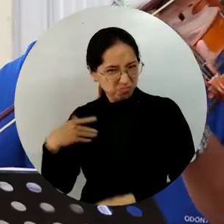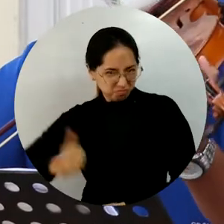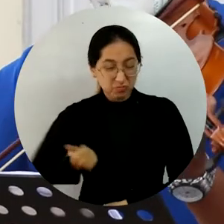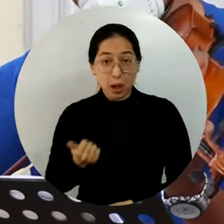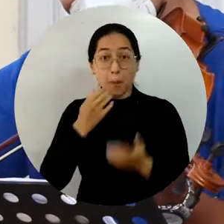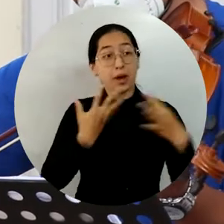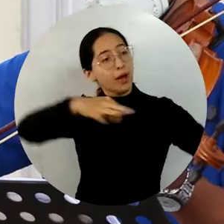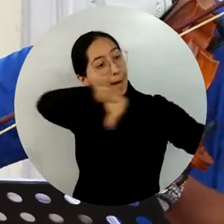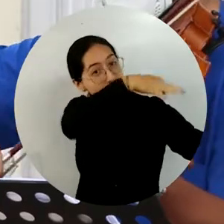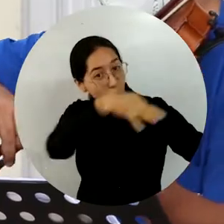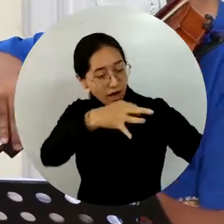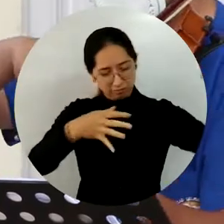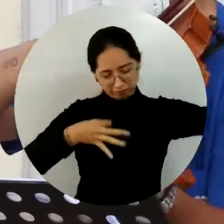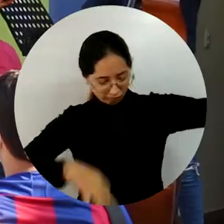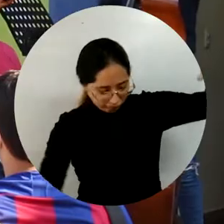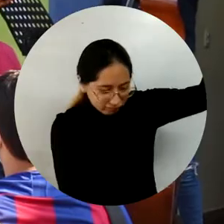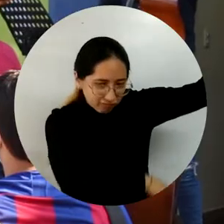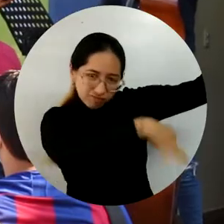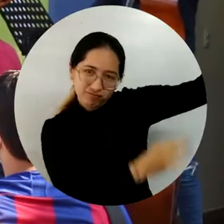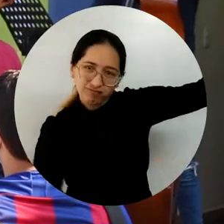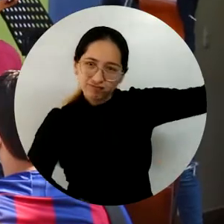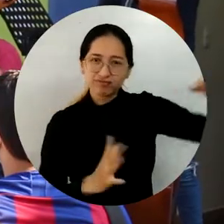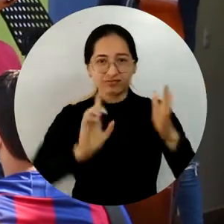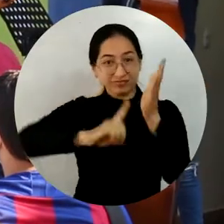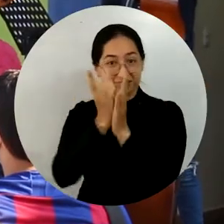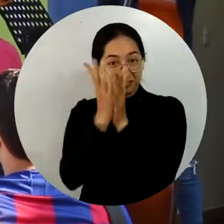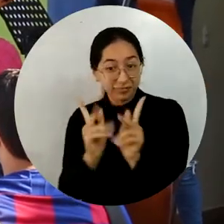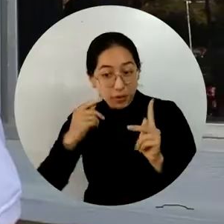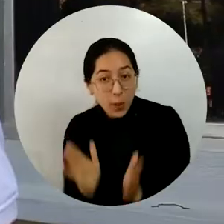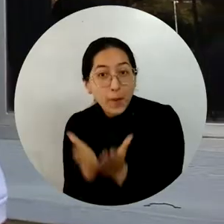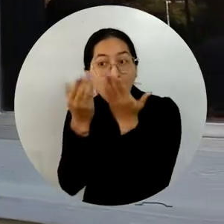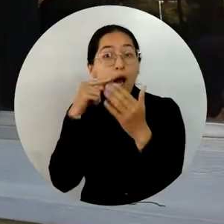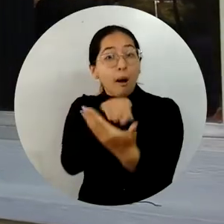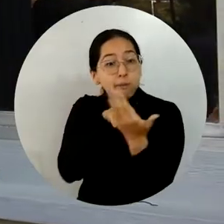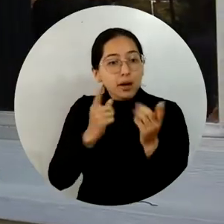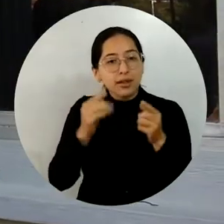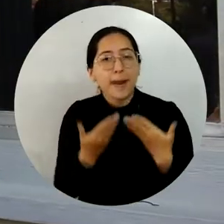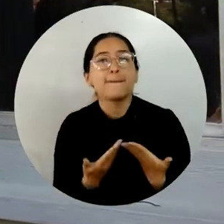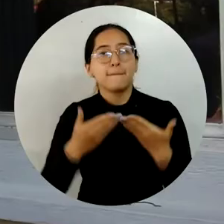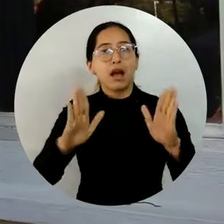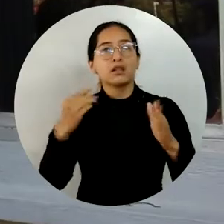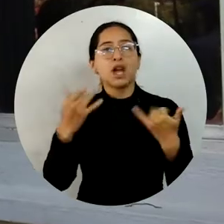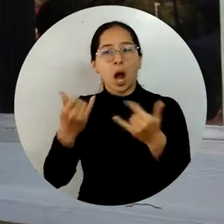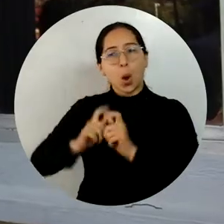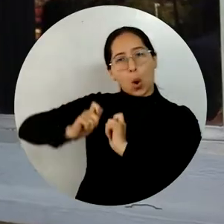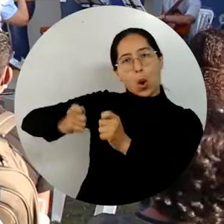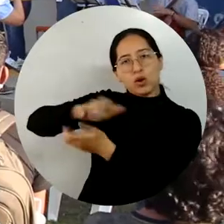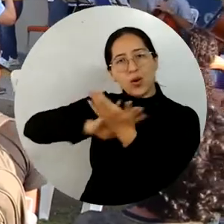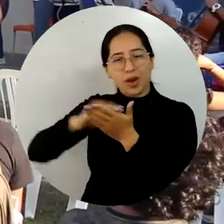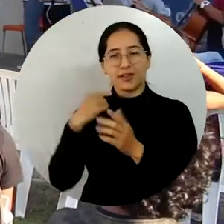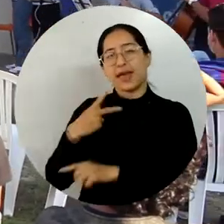demás. Con el grupo de violín, viola y violonchelo de bienestar universitario, la Alma Mater dio apertura a la tarde que en adelante